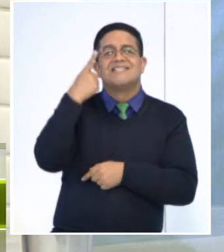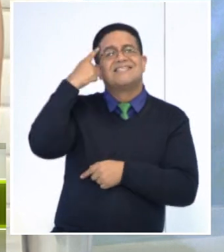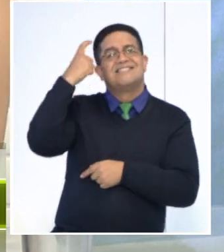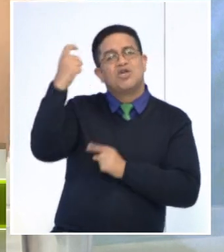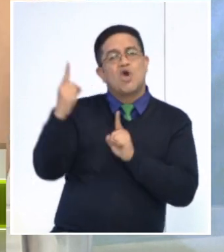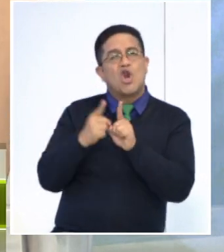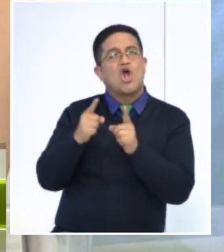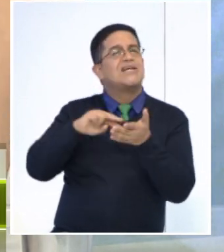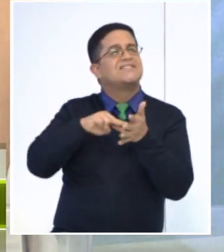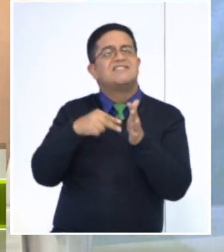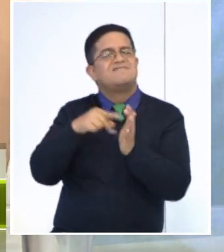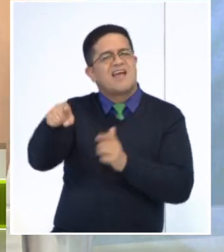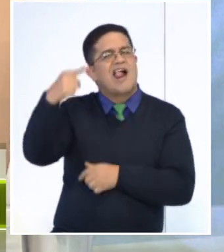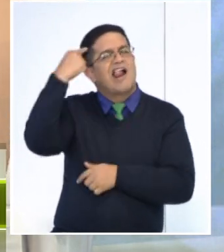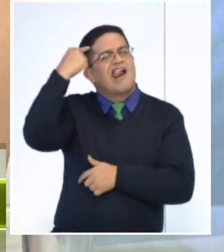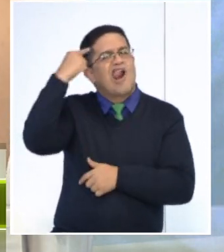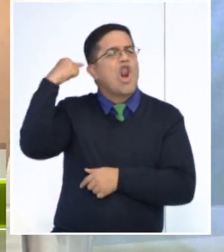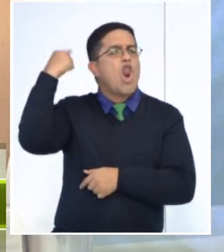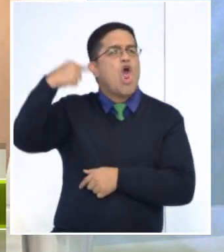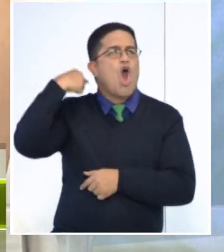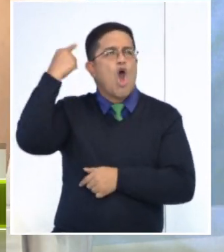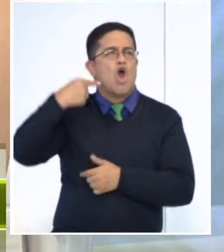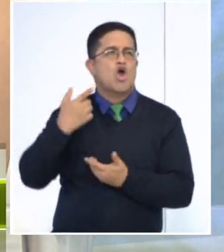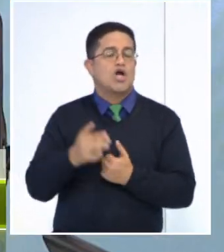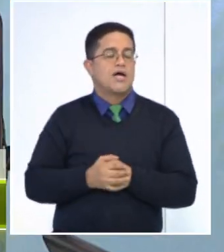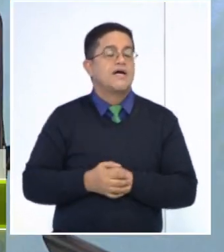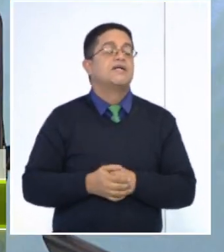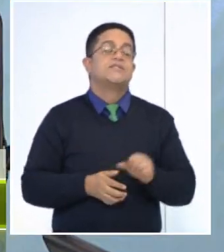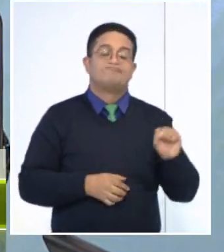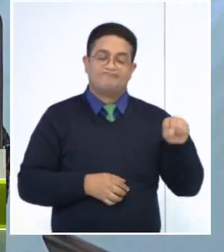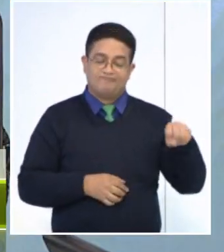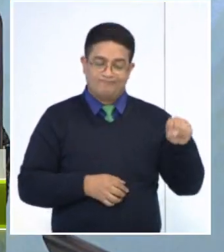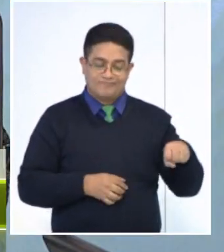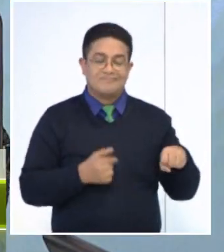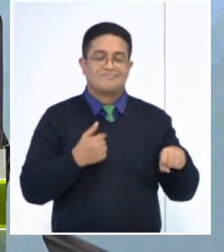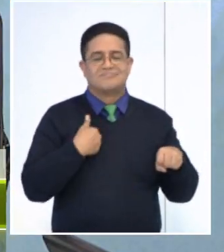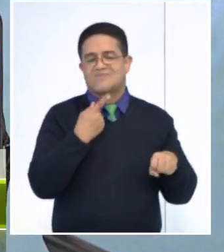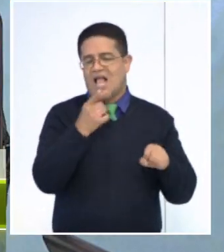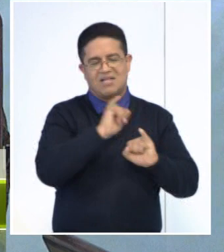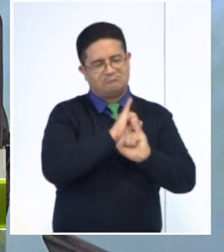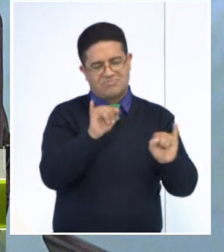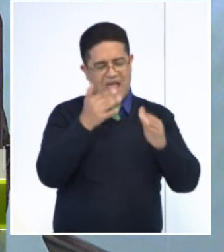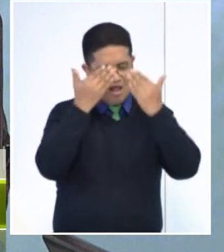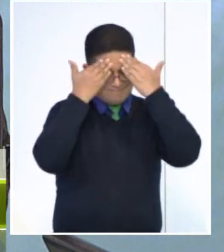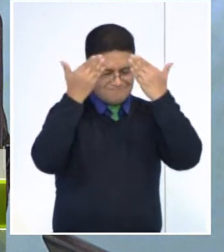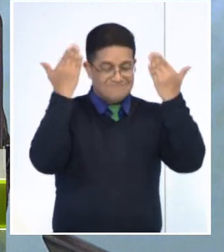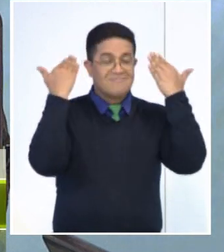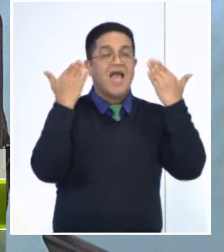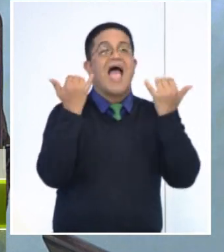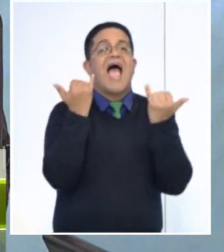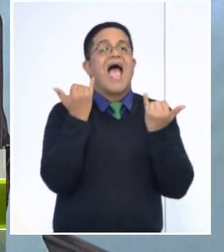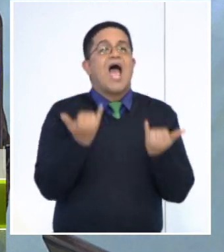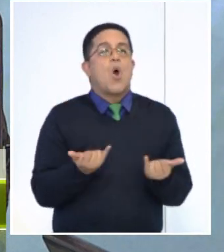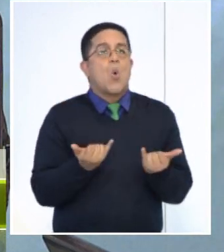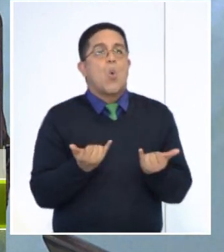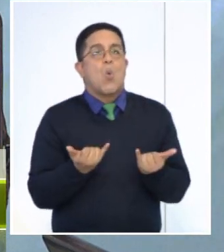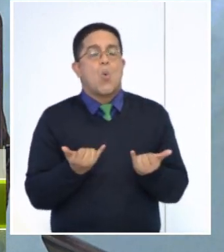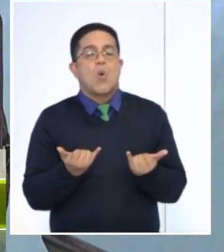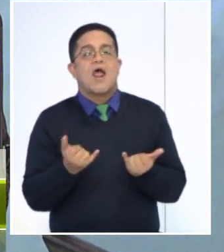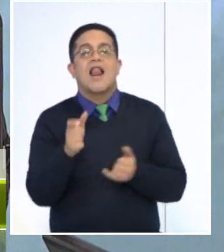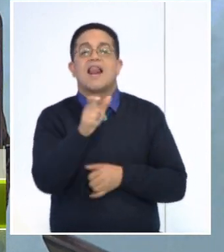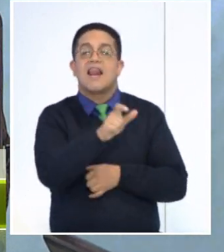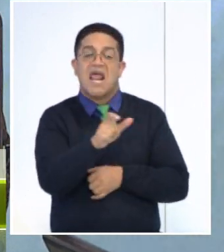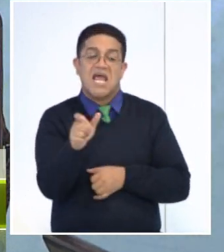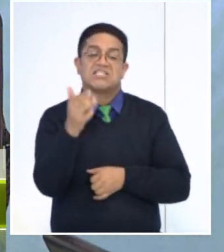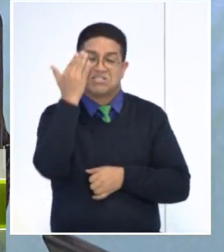es porque tenemos una enfermedad salud mental. Yo creo que ya eso quedó en el pasado. Se observa y ya se cree que la